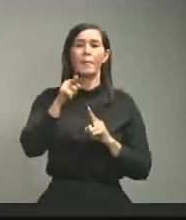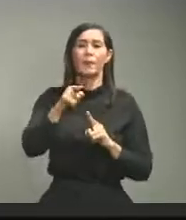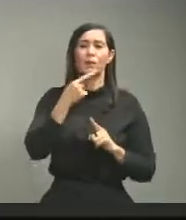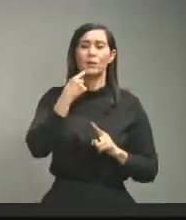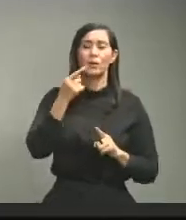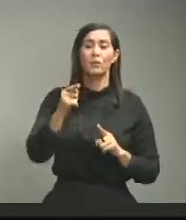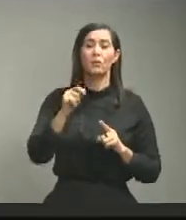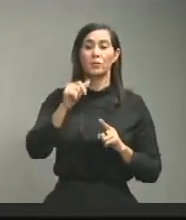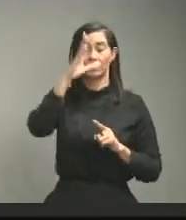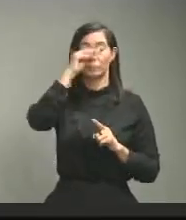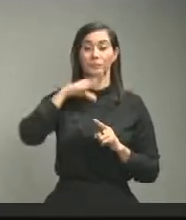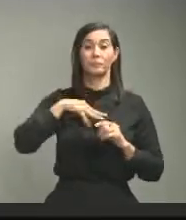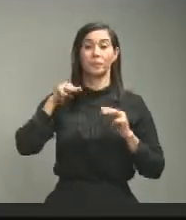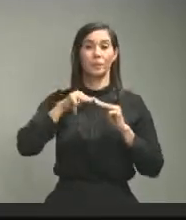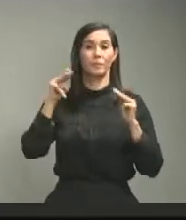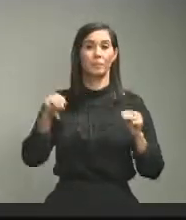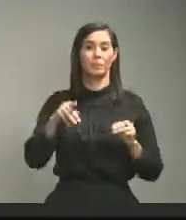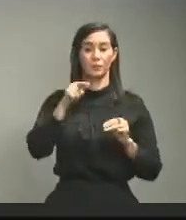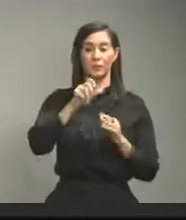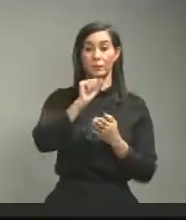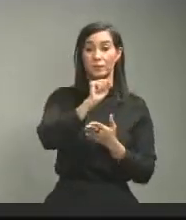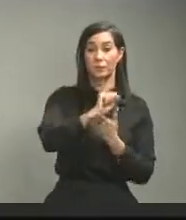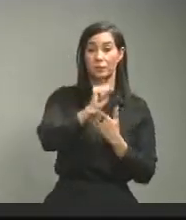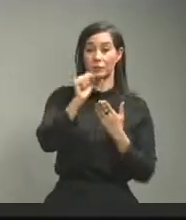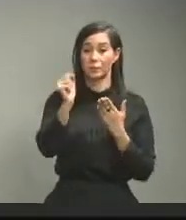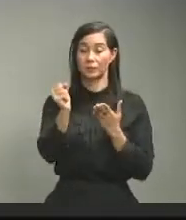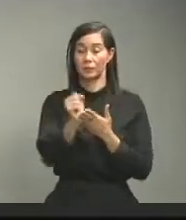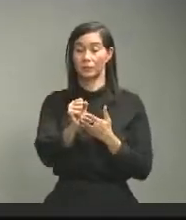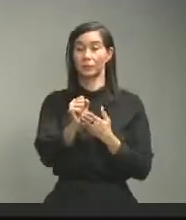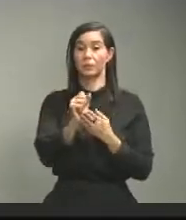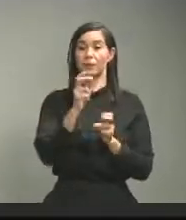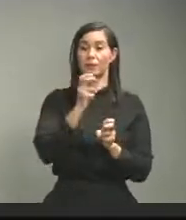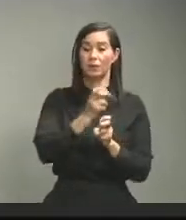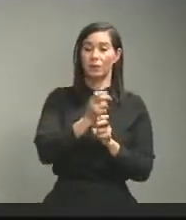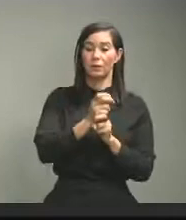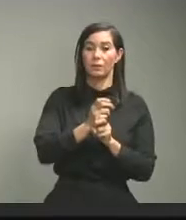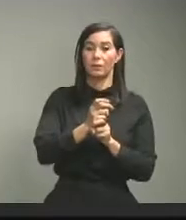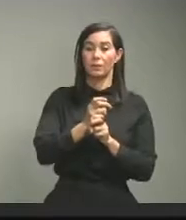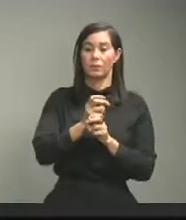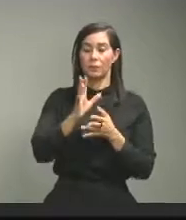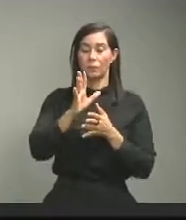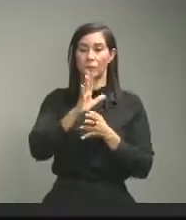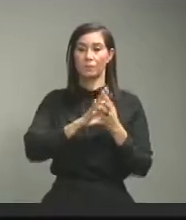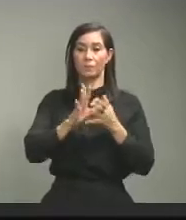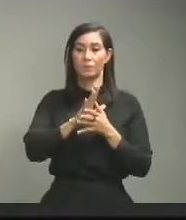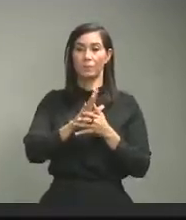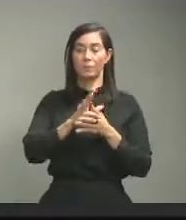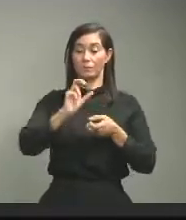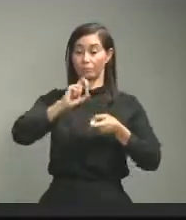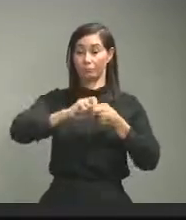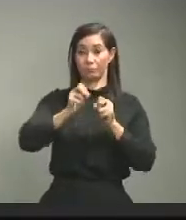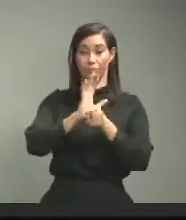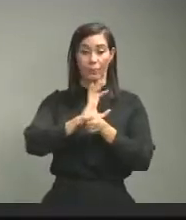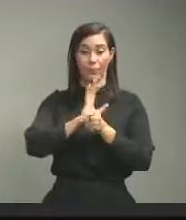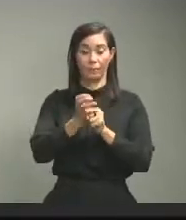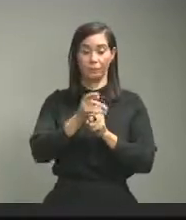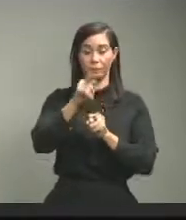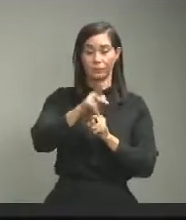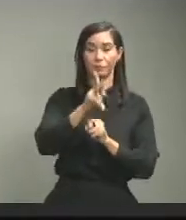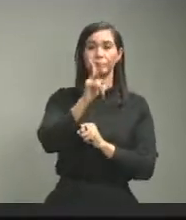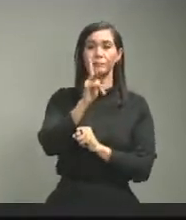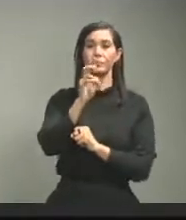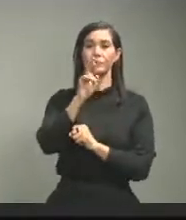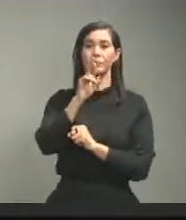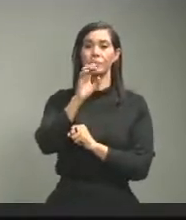decir el señor ministro respecto a esta situación cuando en una en medio de una crisis sanitaria que vive el país la provincia de Peravia no